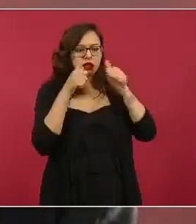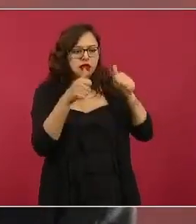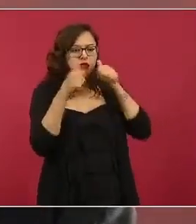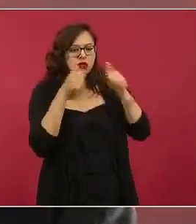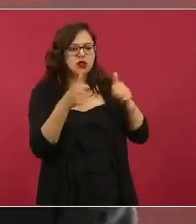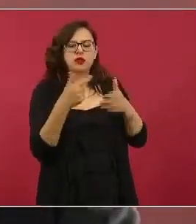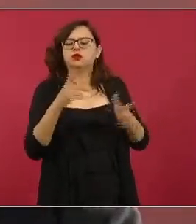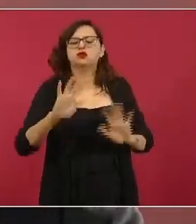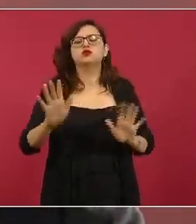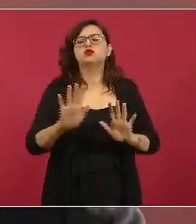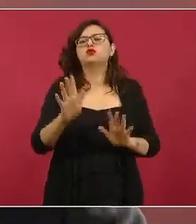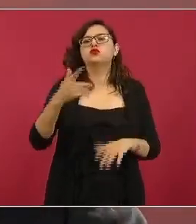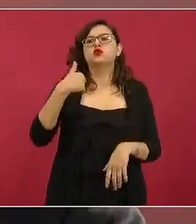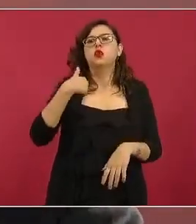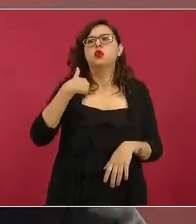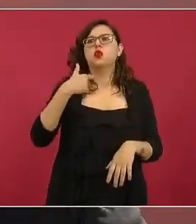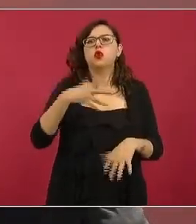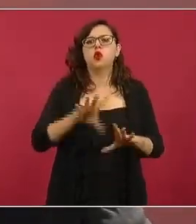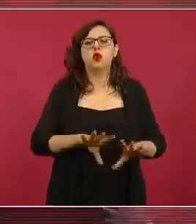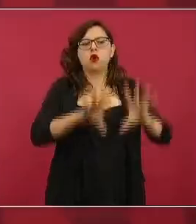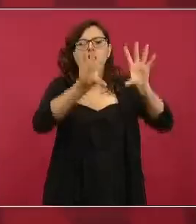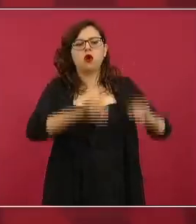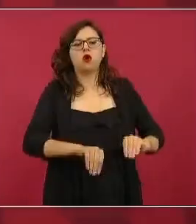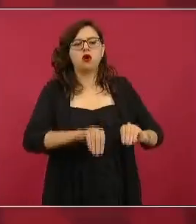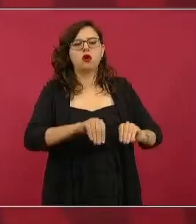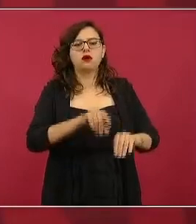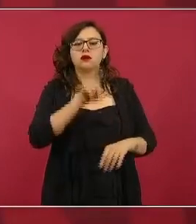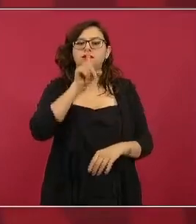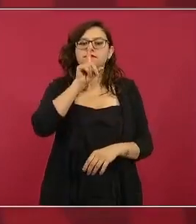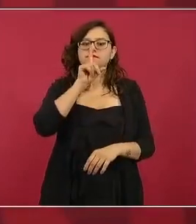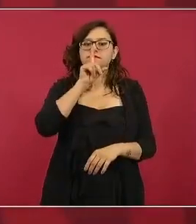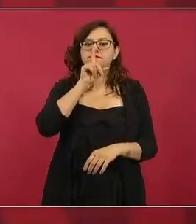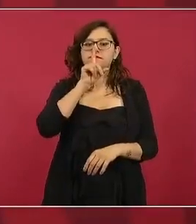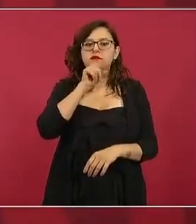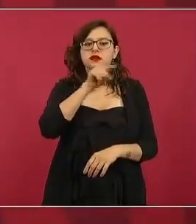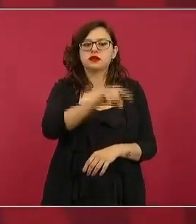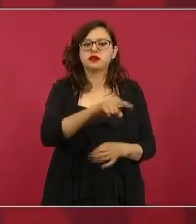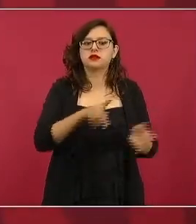censura nada más que se repite mucho el 17